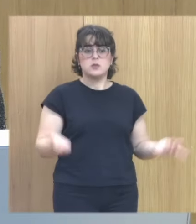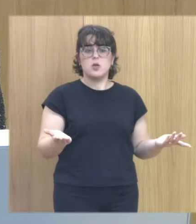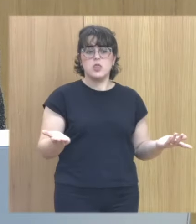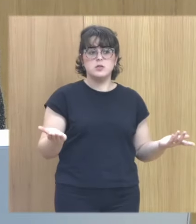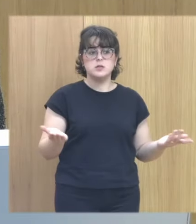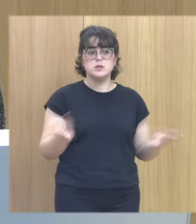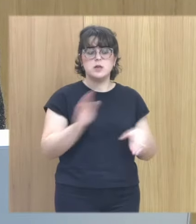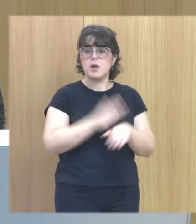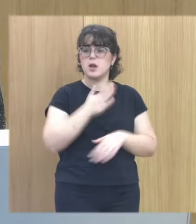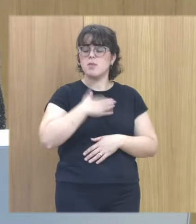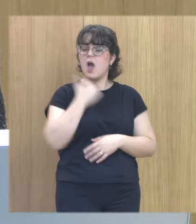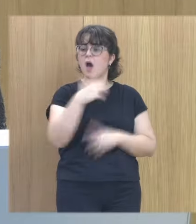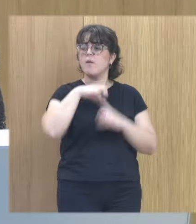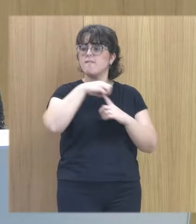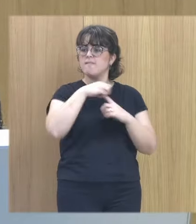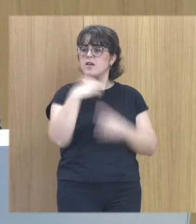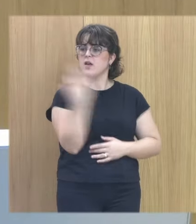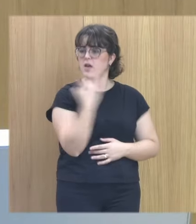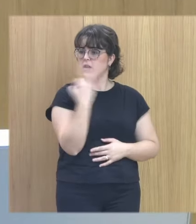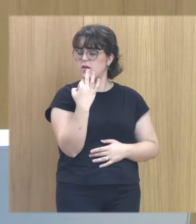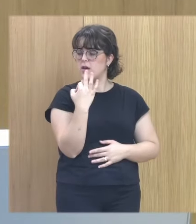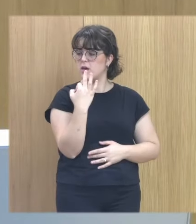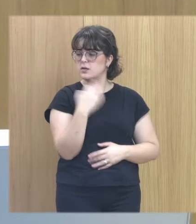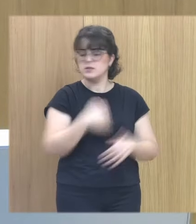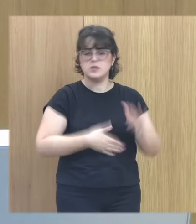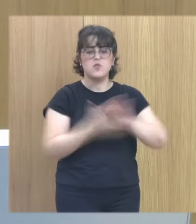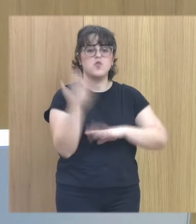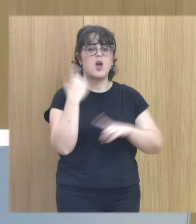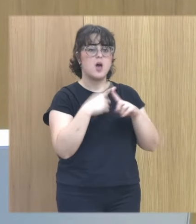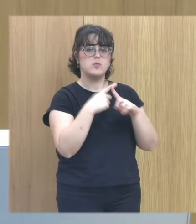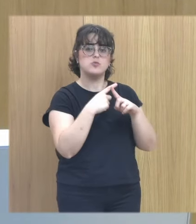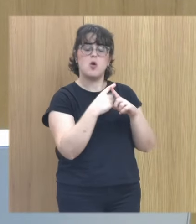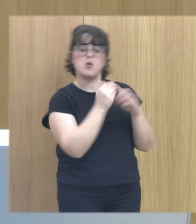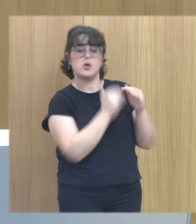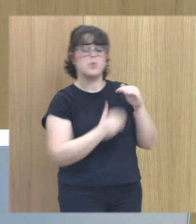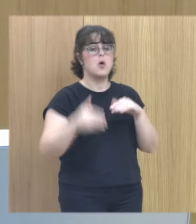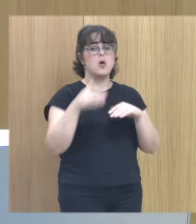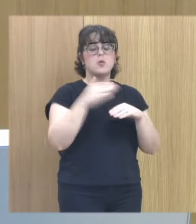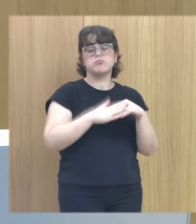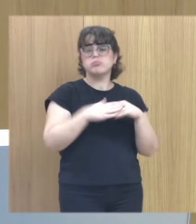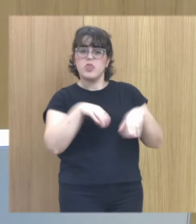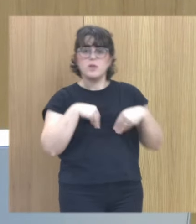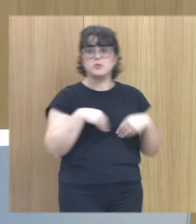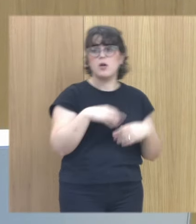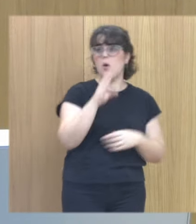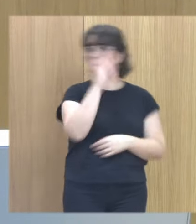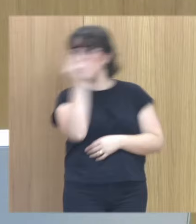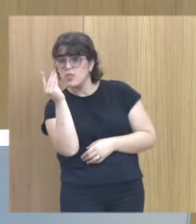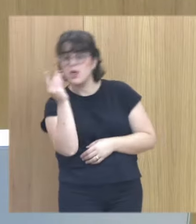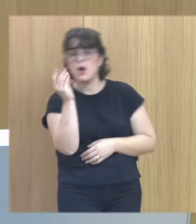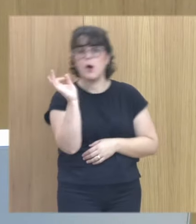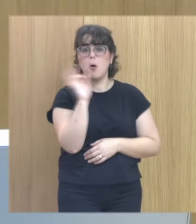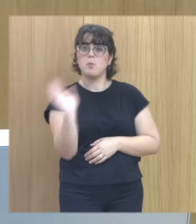para mí hay un elemento fundamental que es el abuso no se supera el abuso no se olvida el abuso no se